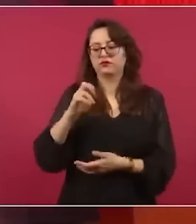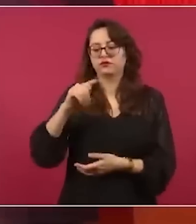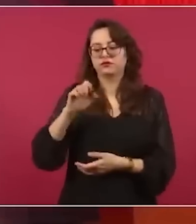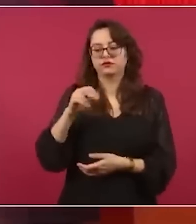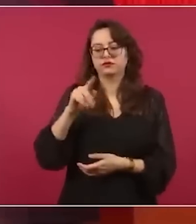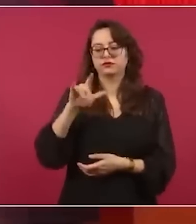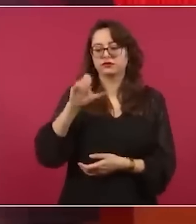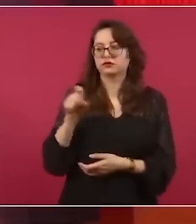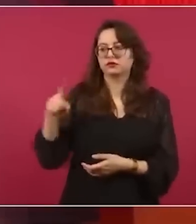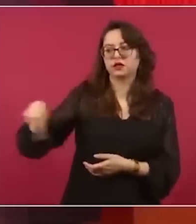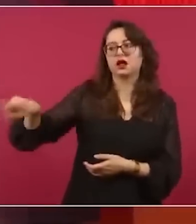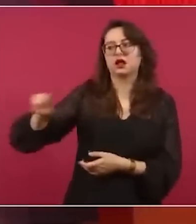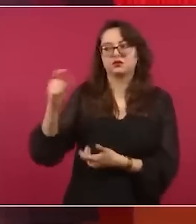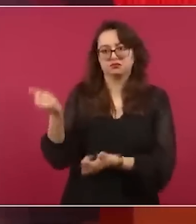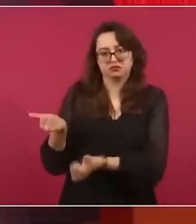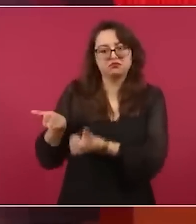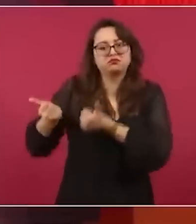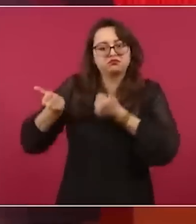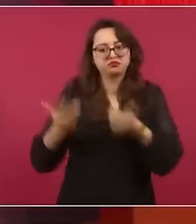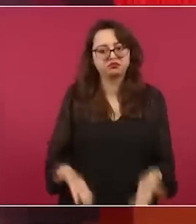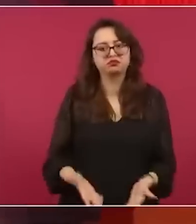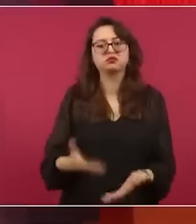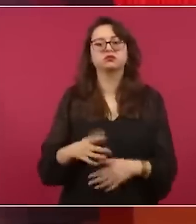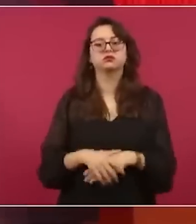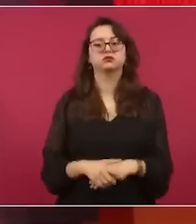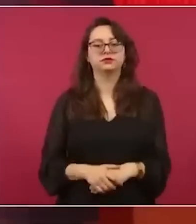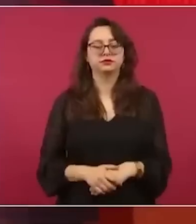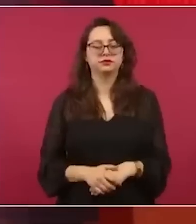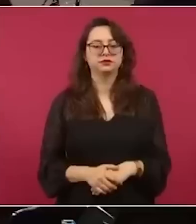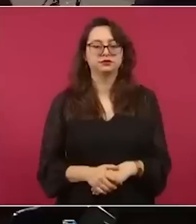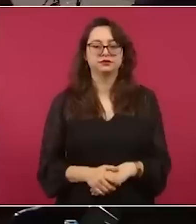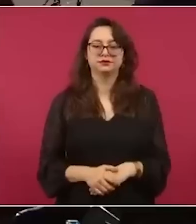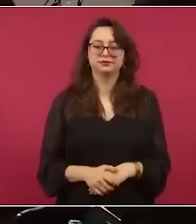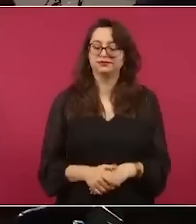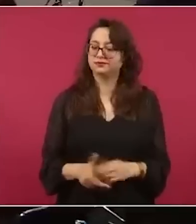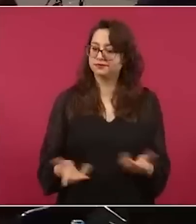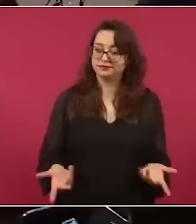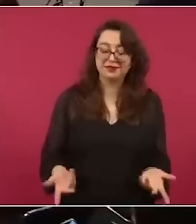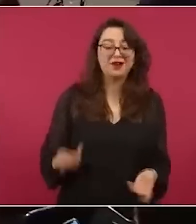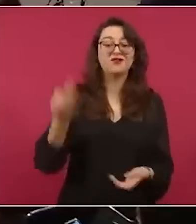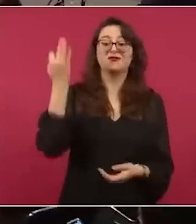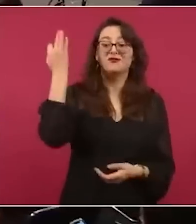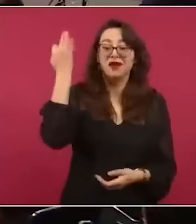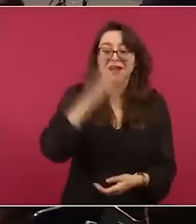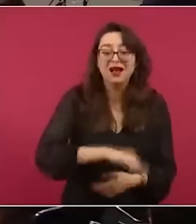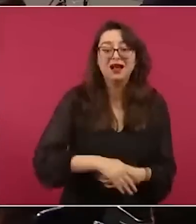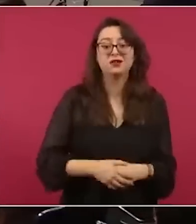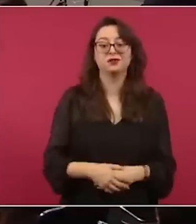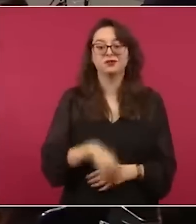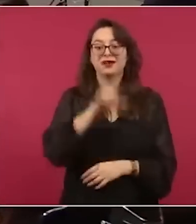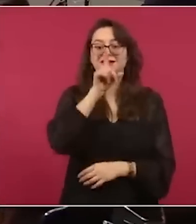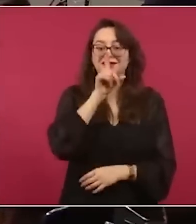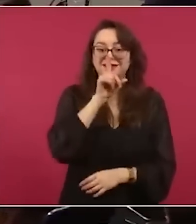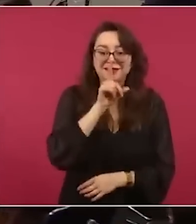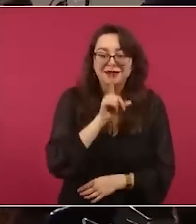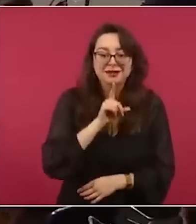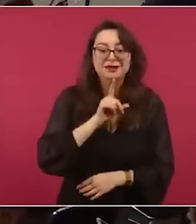indocumentados, falso, por entero.